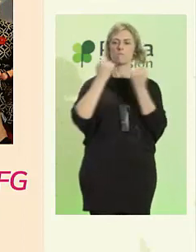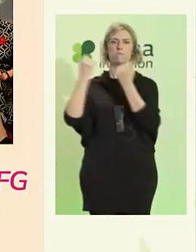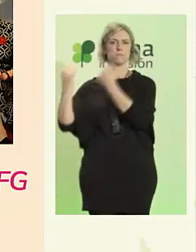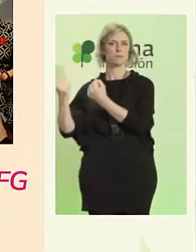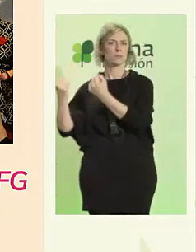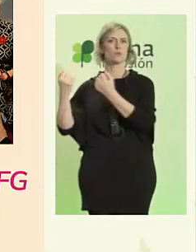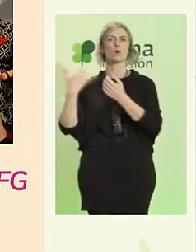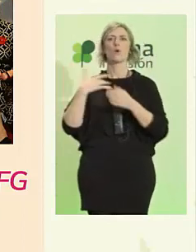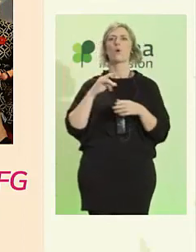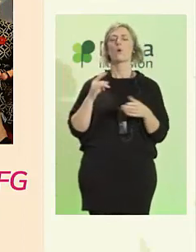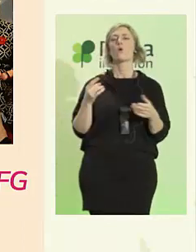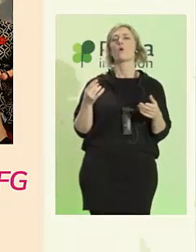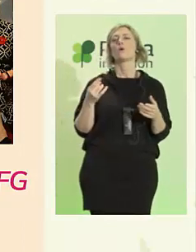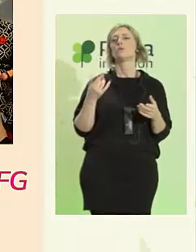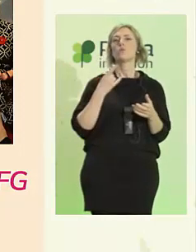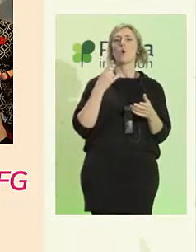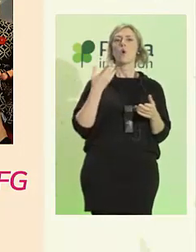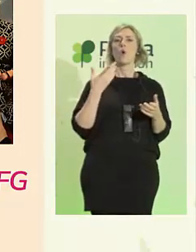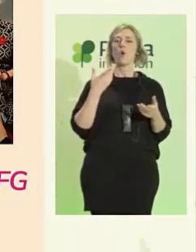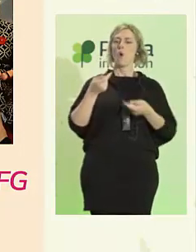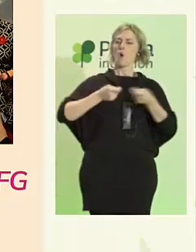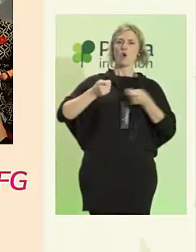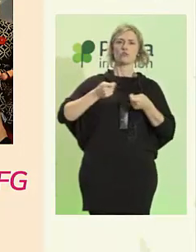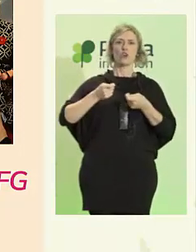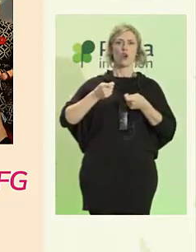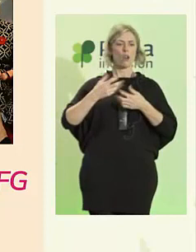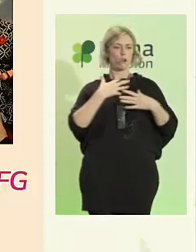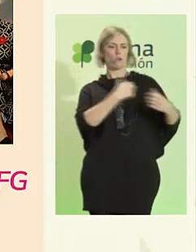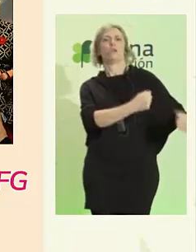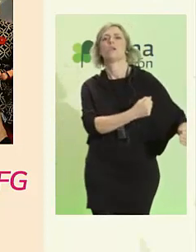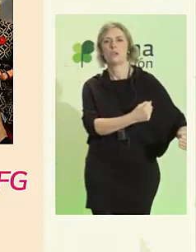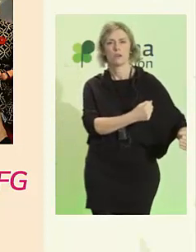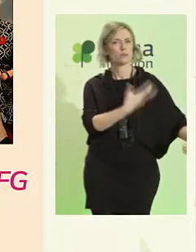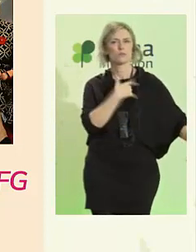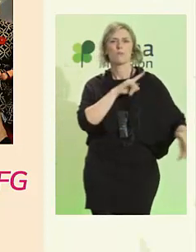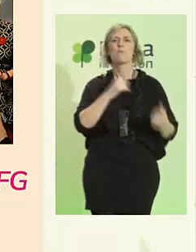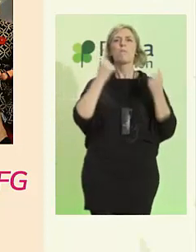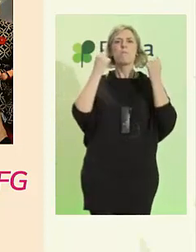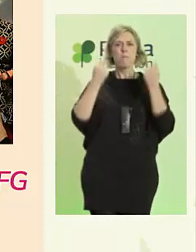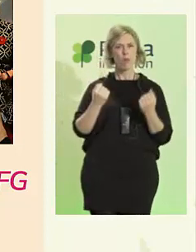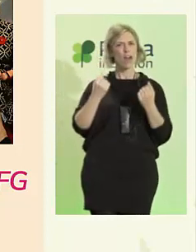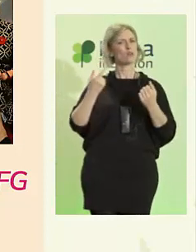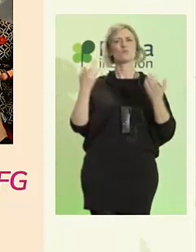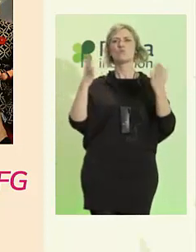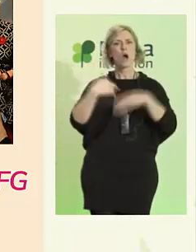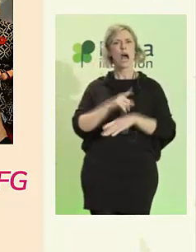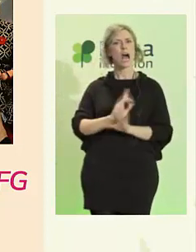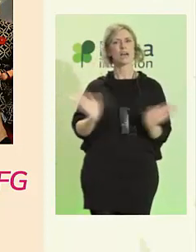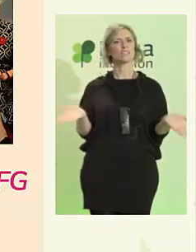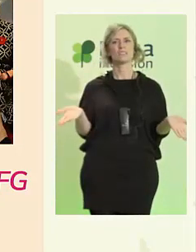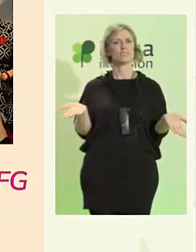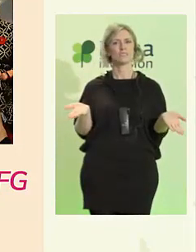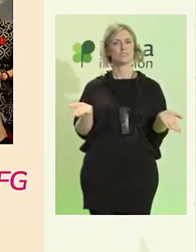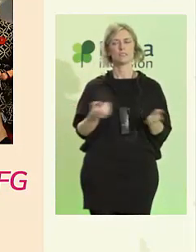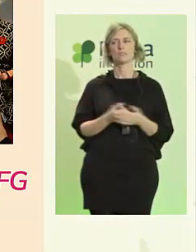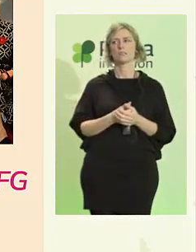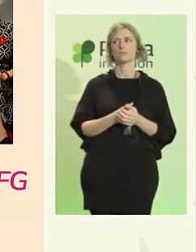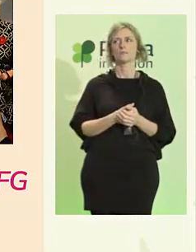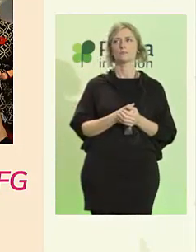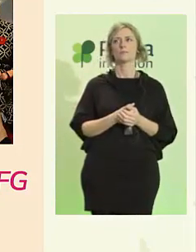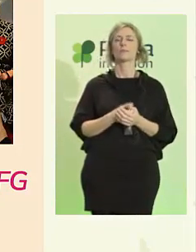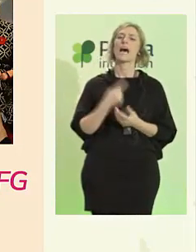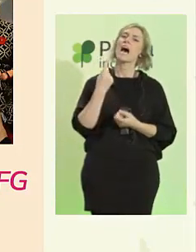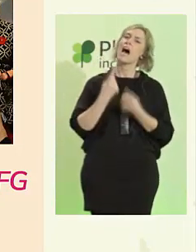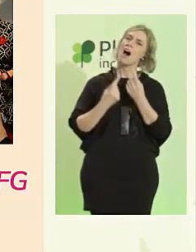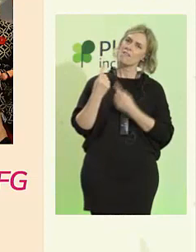el control y las opciones y que te dejan sin poder, no con poder. A